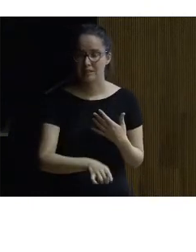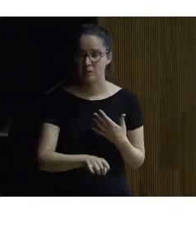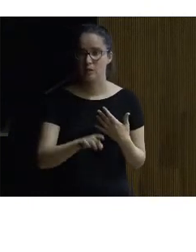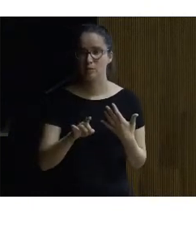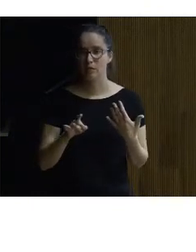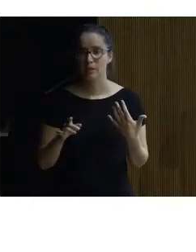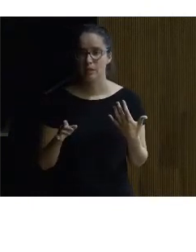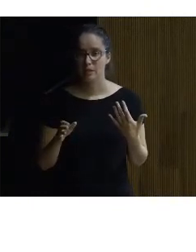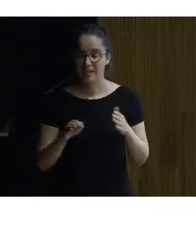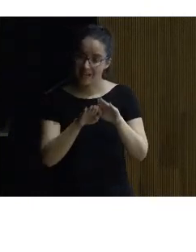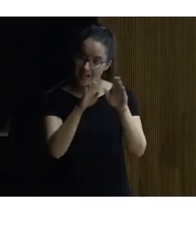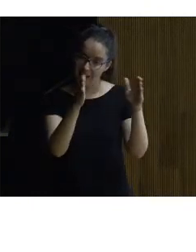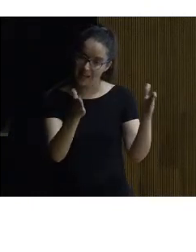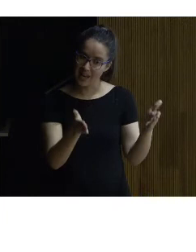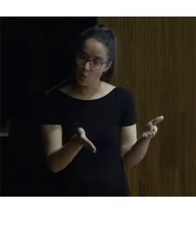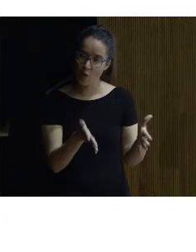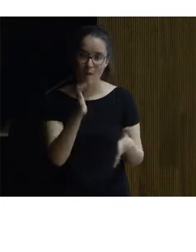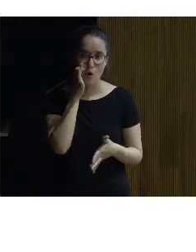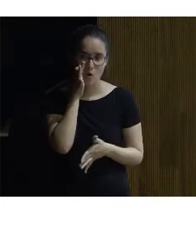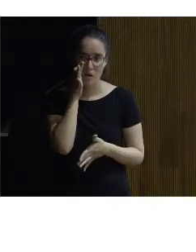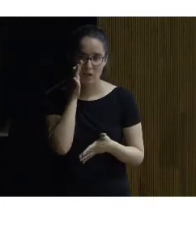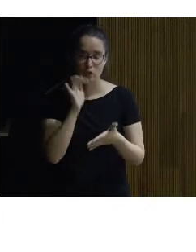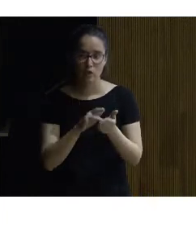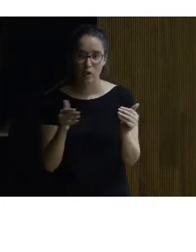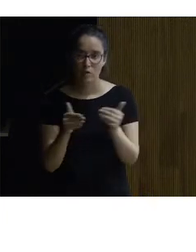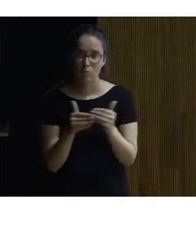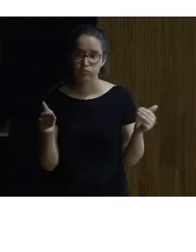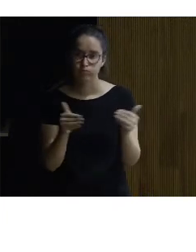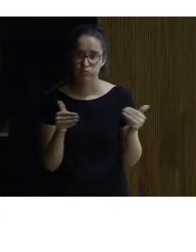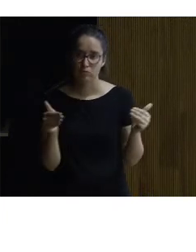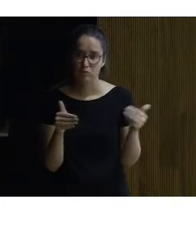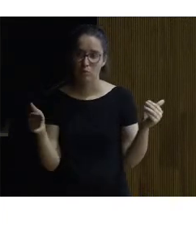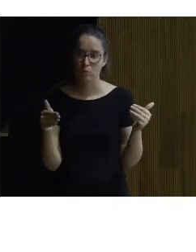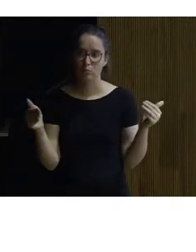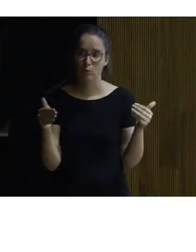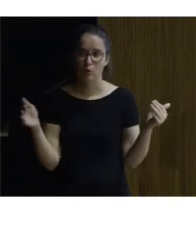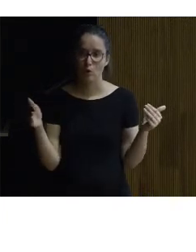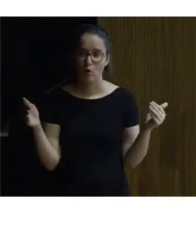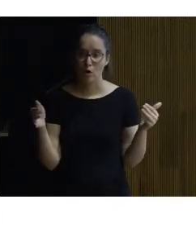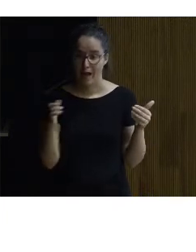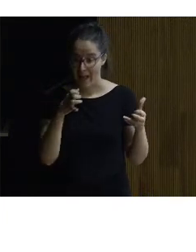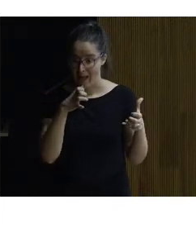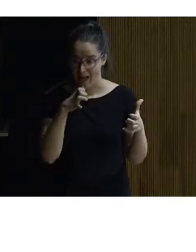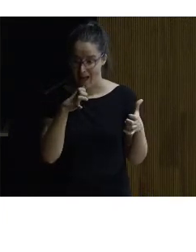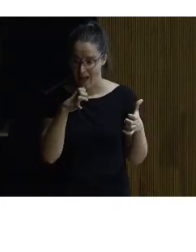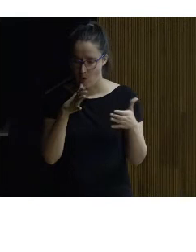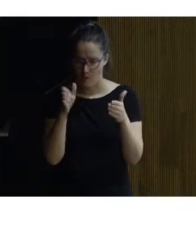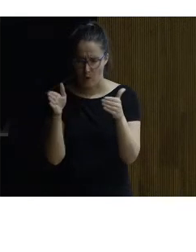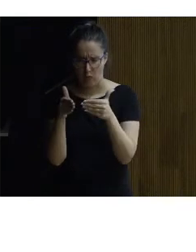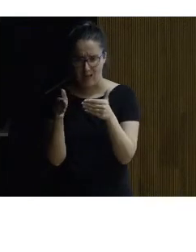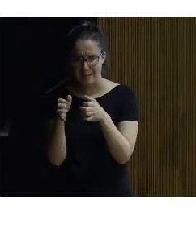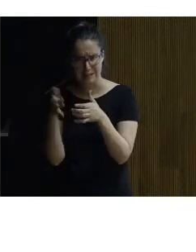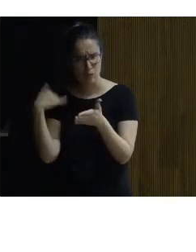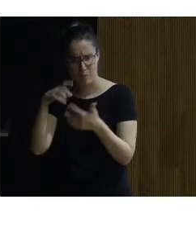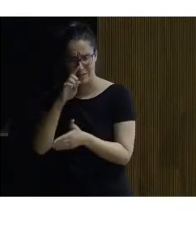que la cueva original tuvo una apertura rasgada mayor de la que existe actualmente y que